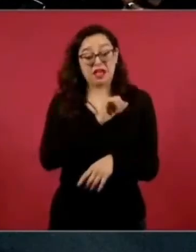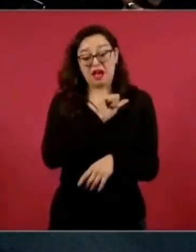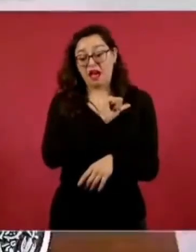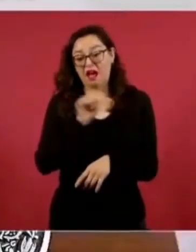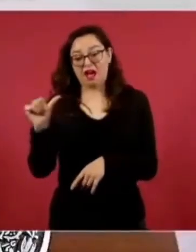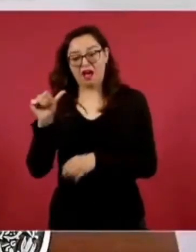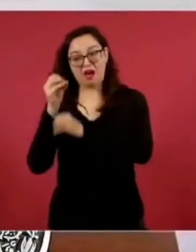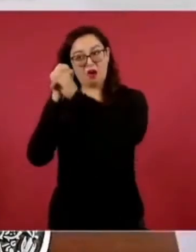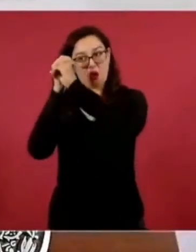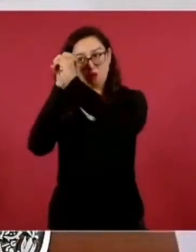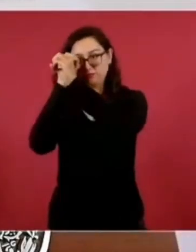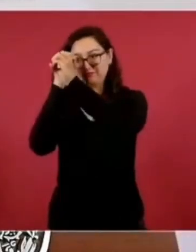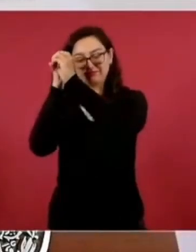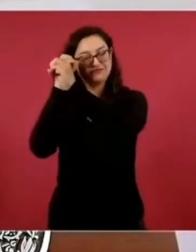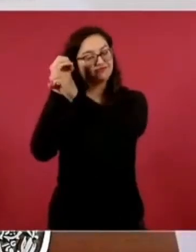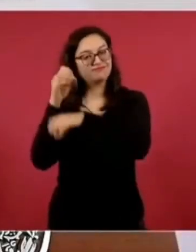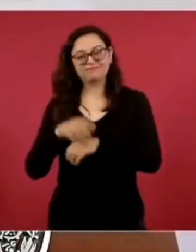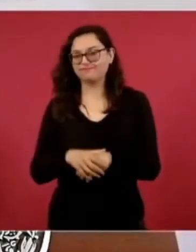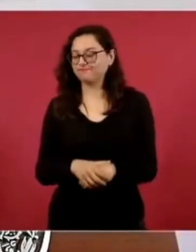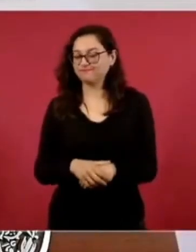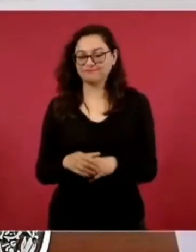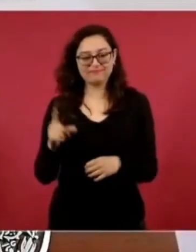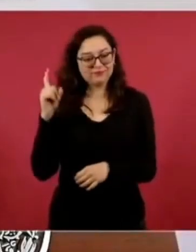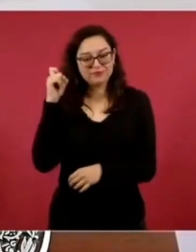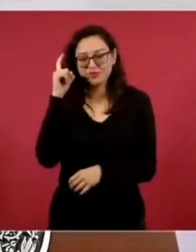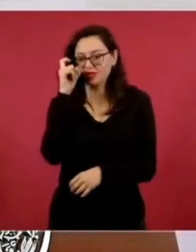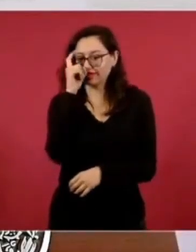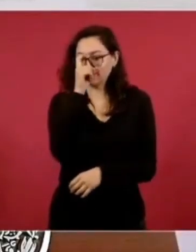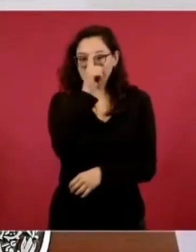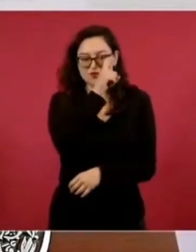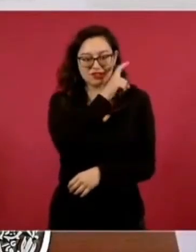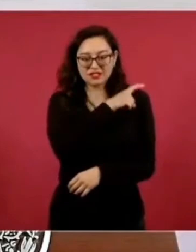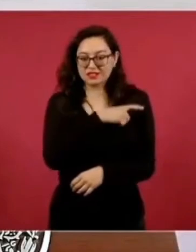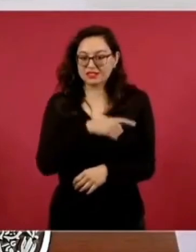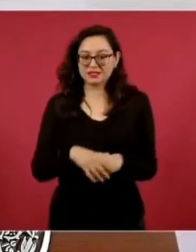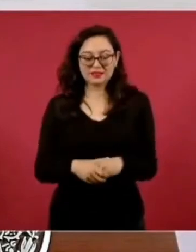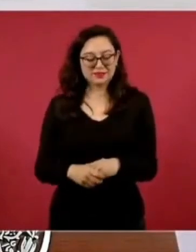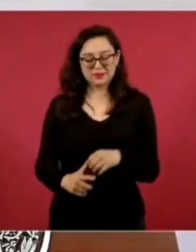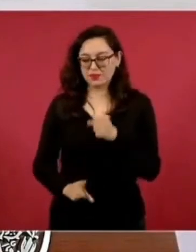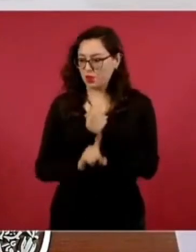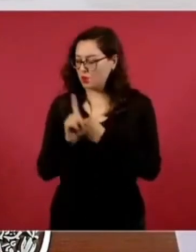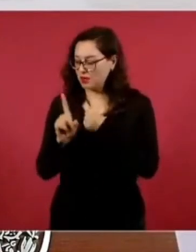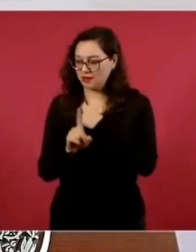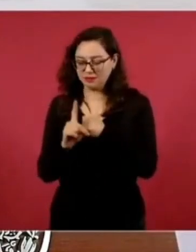también por cuestiones políticas.